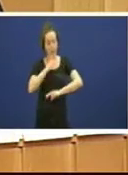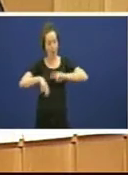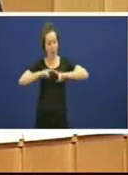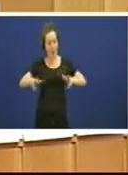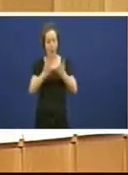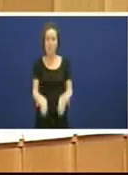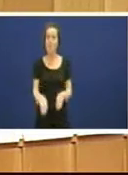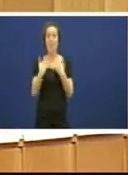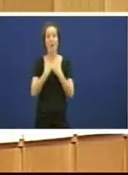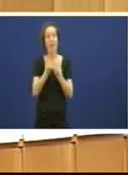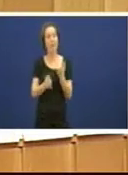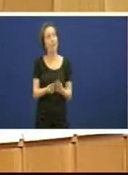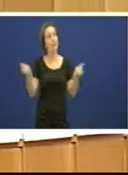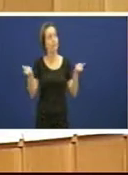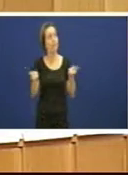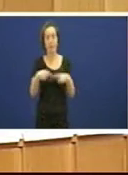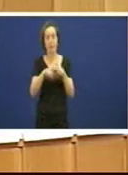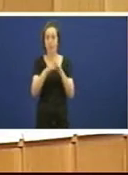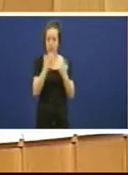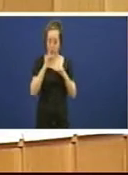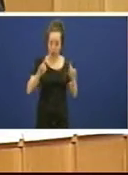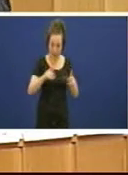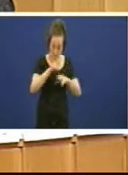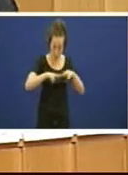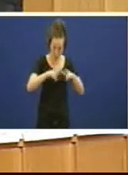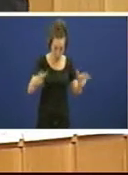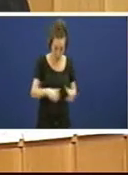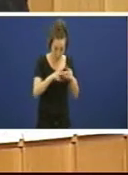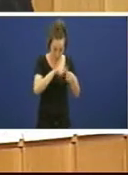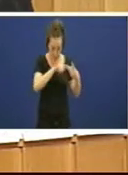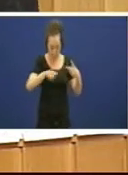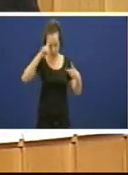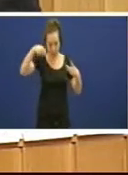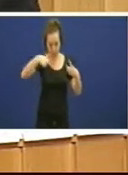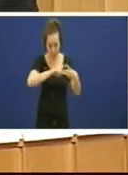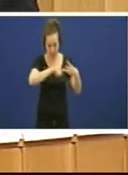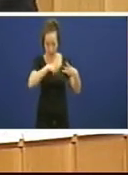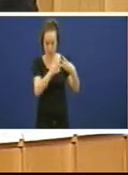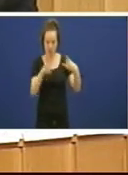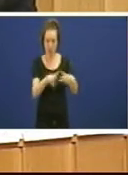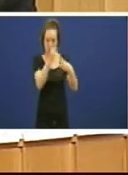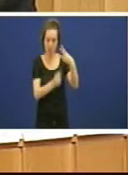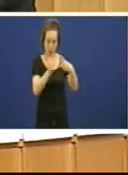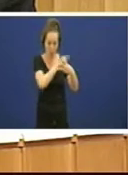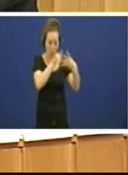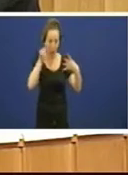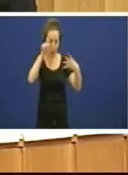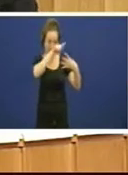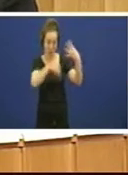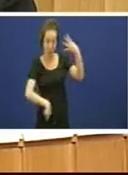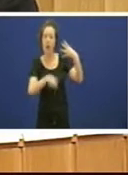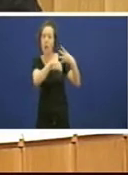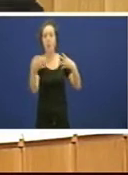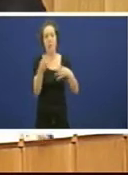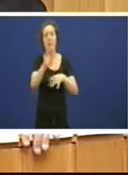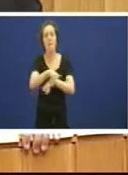social en sentido estricto no ámbito cultural no ámbito socioeconómico no ámbito educativo iso tamén debería estar compensado nos orzamentos e non